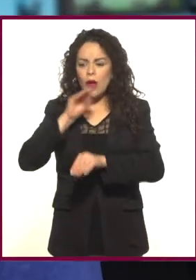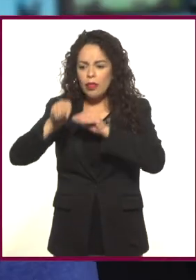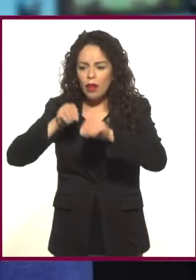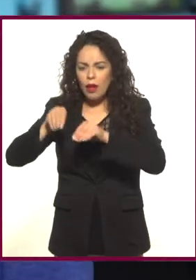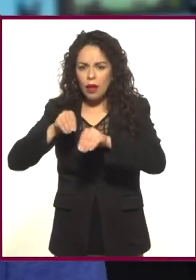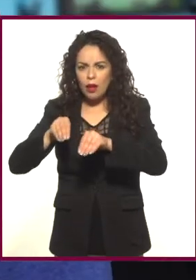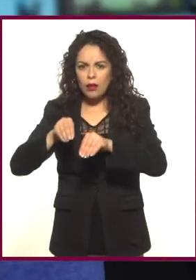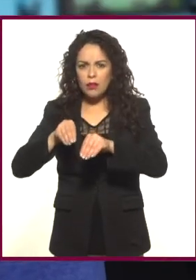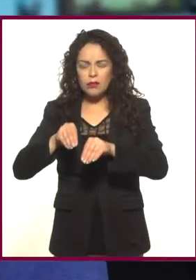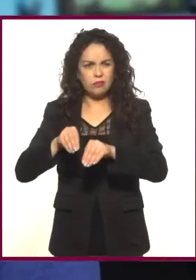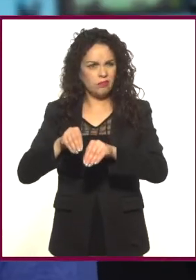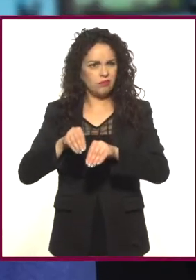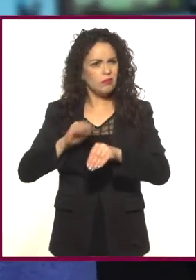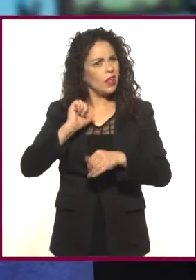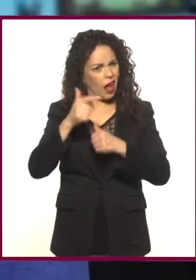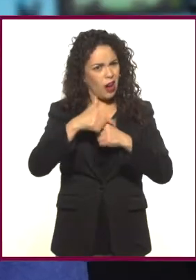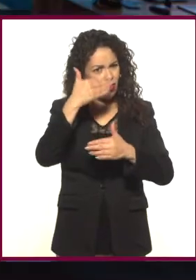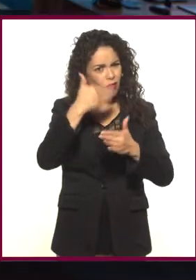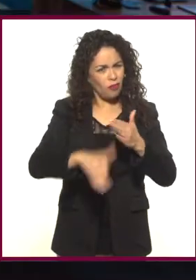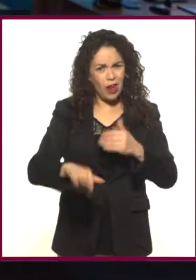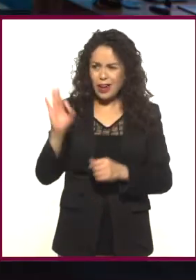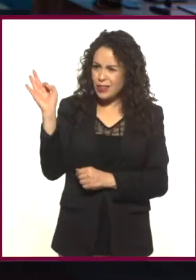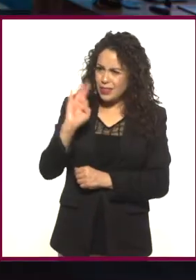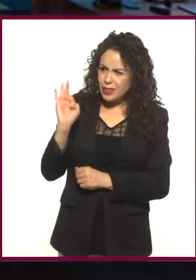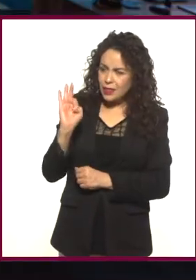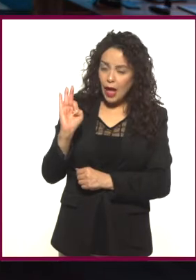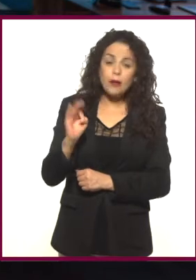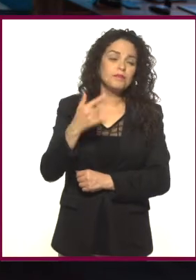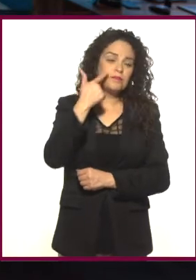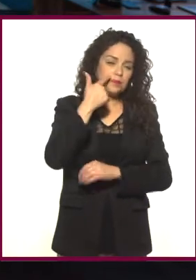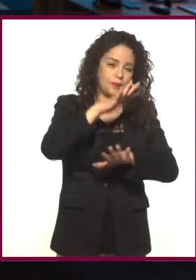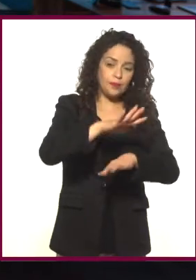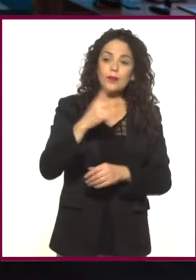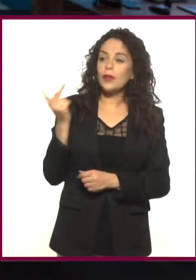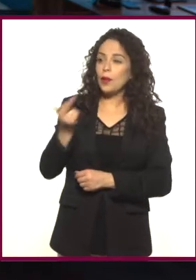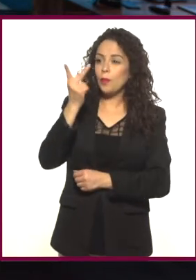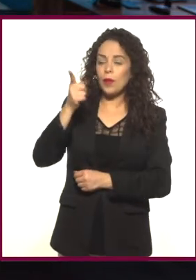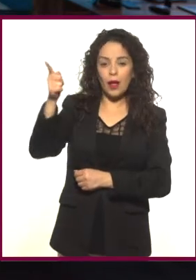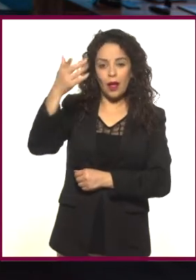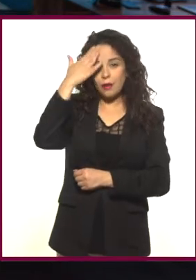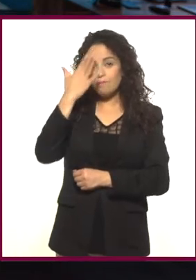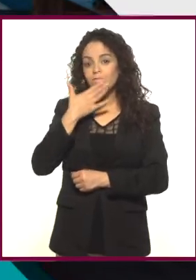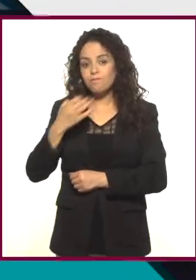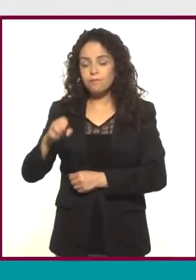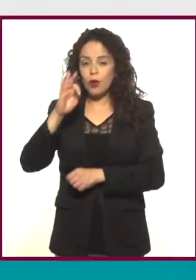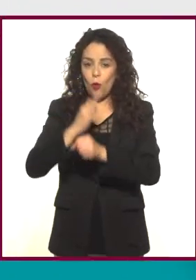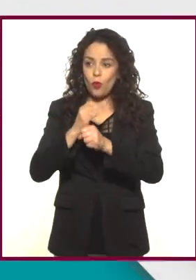¿Será que nos está faltando algo? ¿Por qué no vamos con nuestra entrevista del día de hoy?